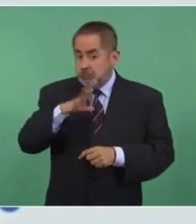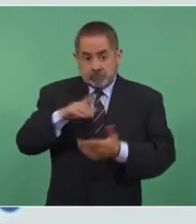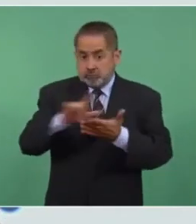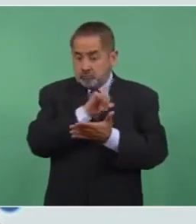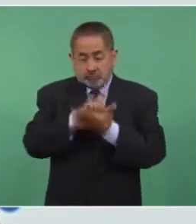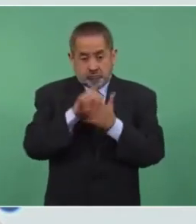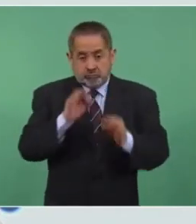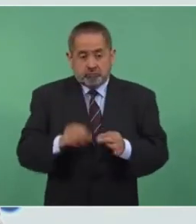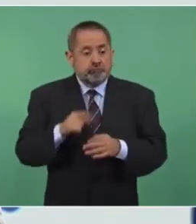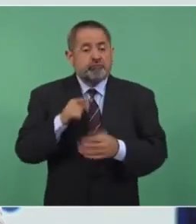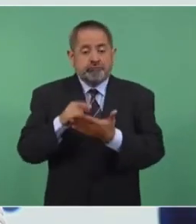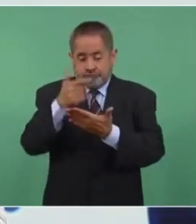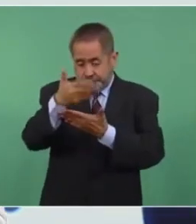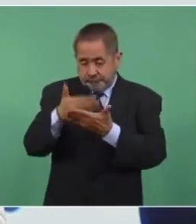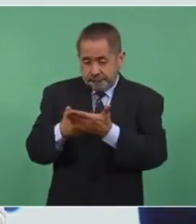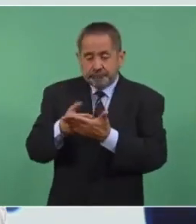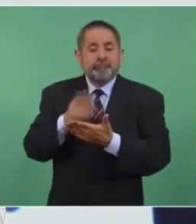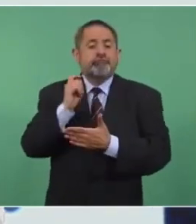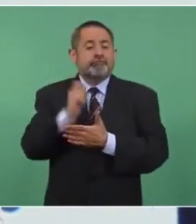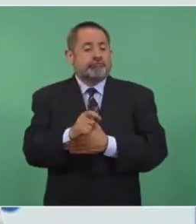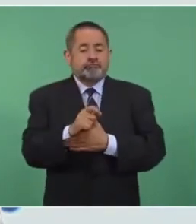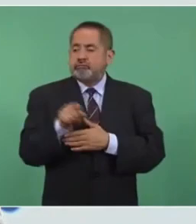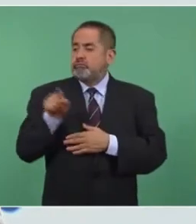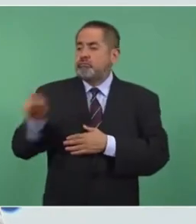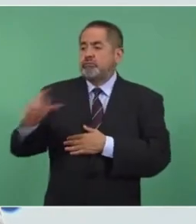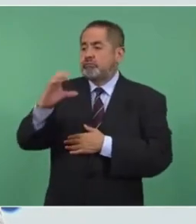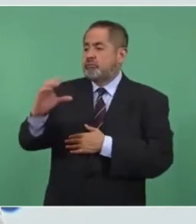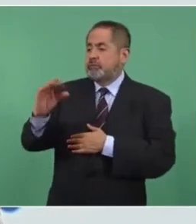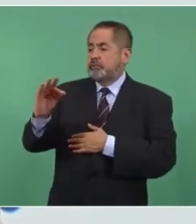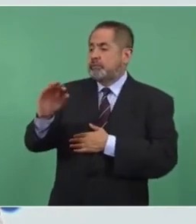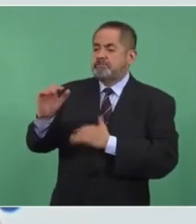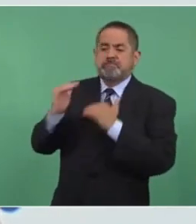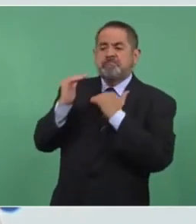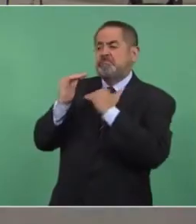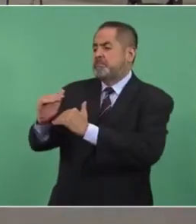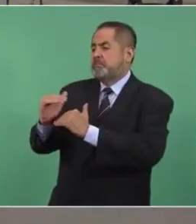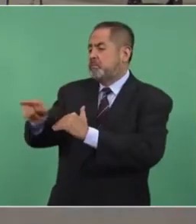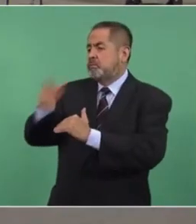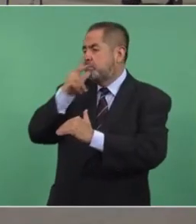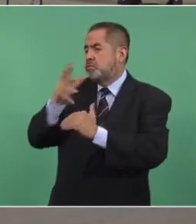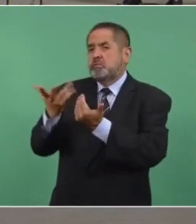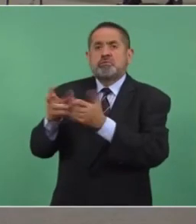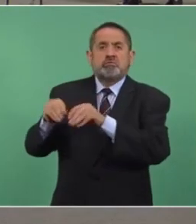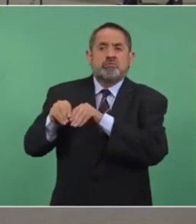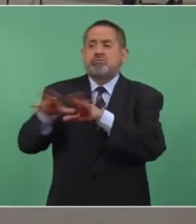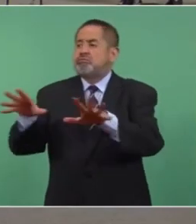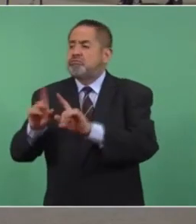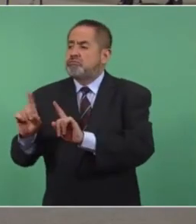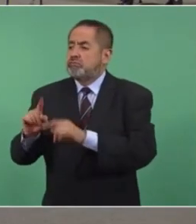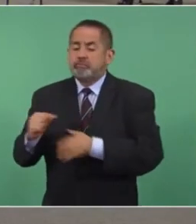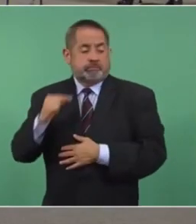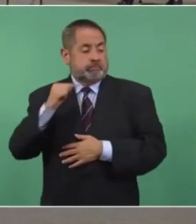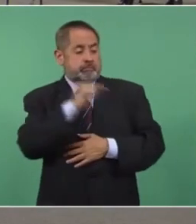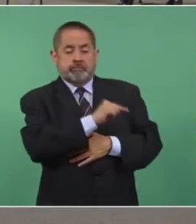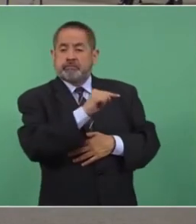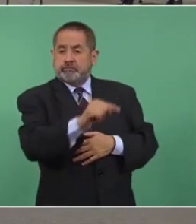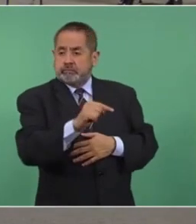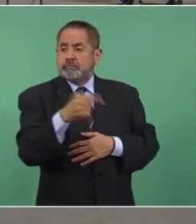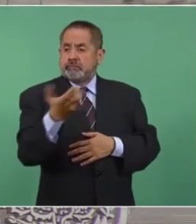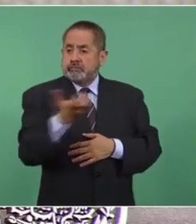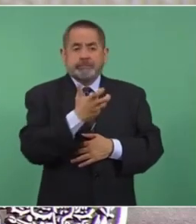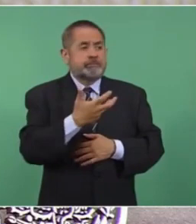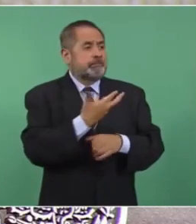limitó el despacho de la electricidad de la CFE a la red de transmisión,